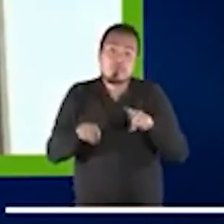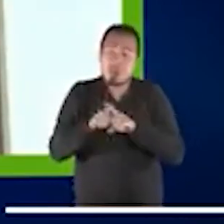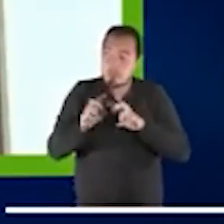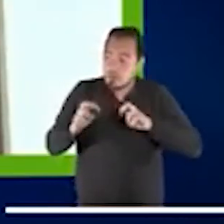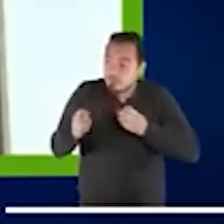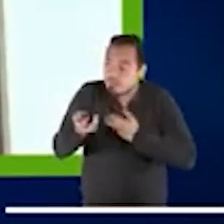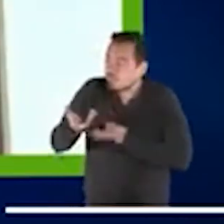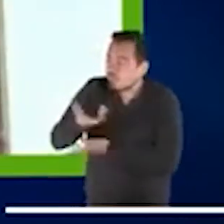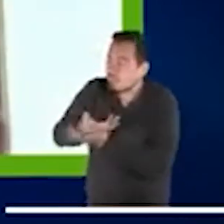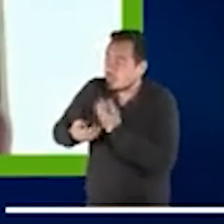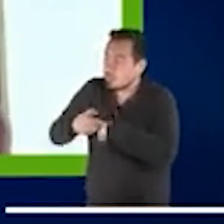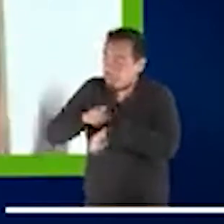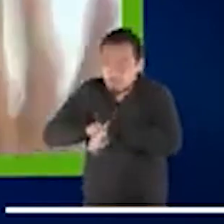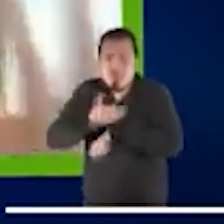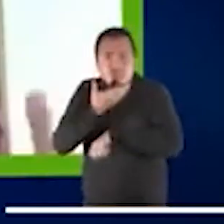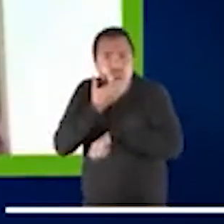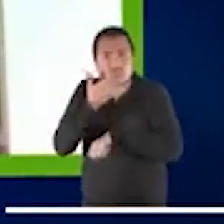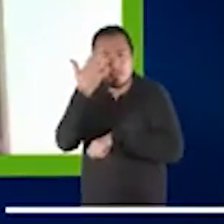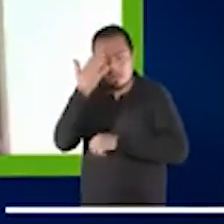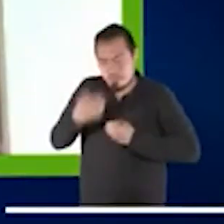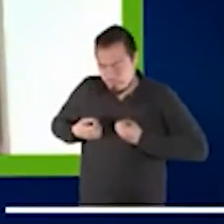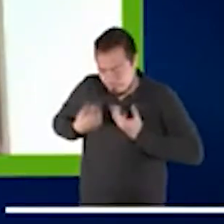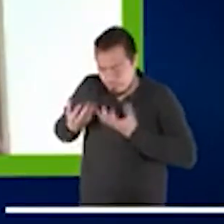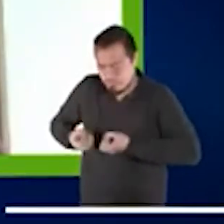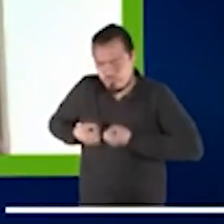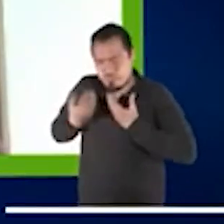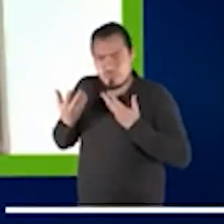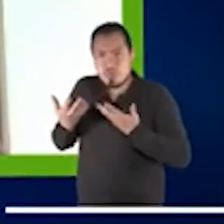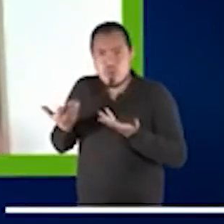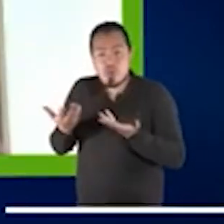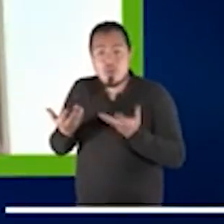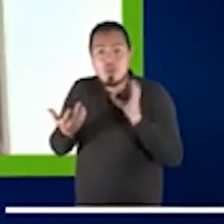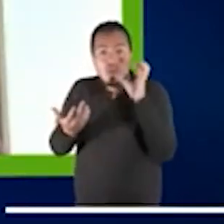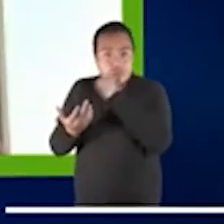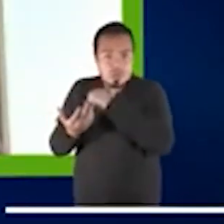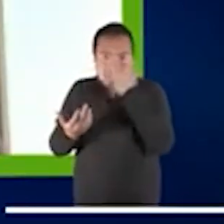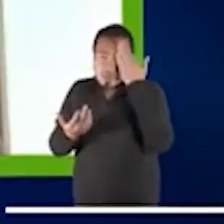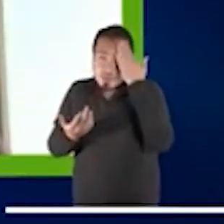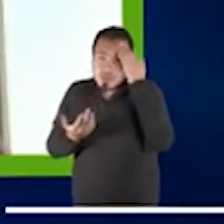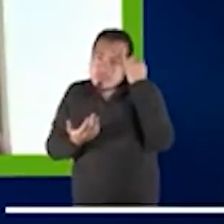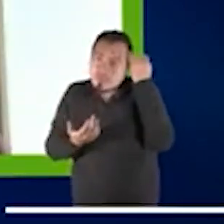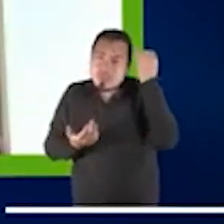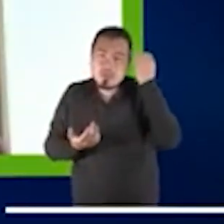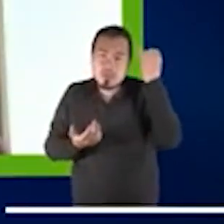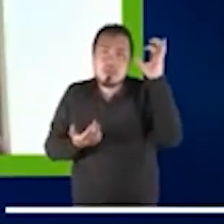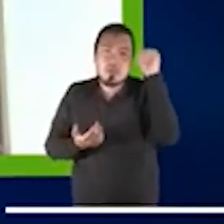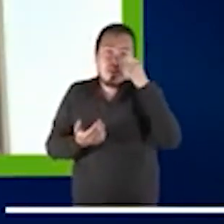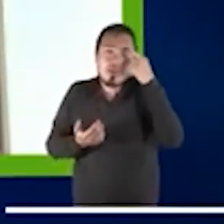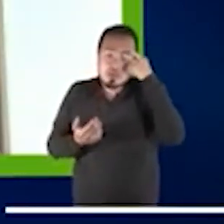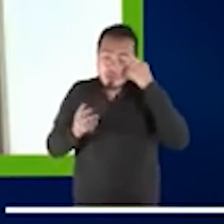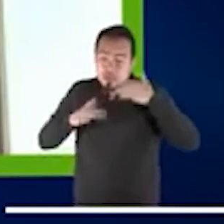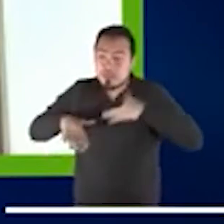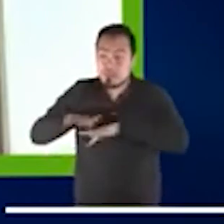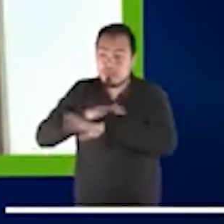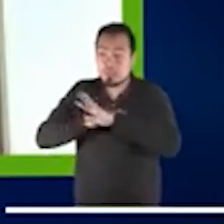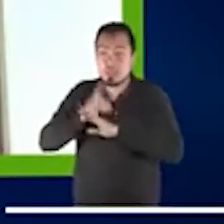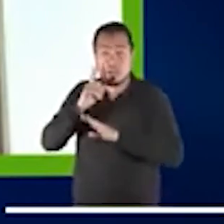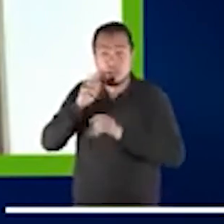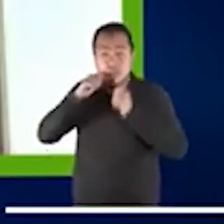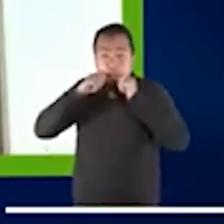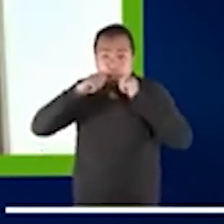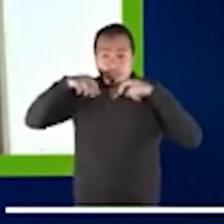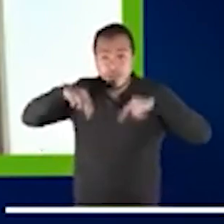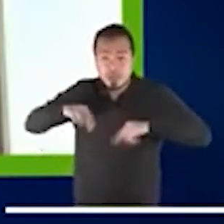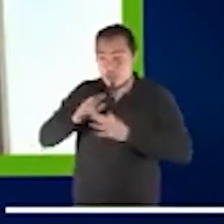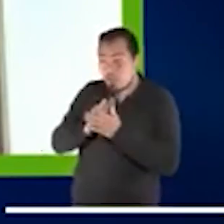su momento de parábola, cómo imaginar esta pieza para pasarla físicamente a otros.